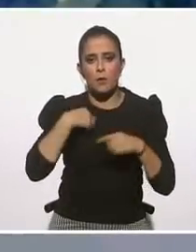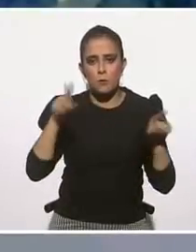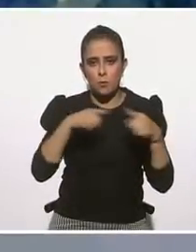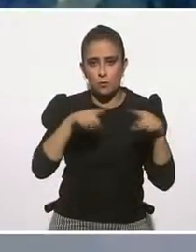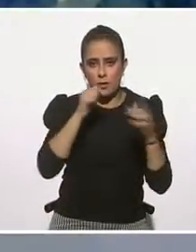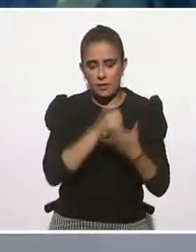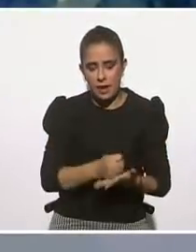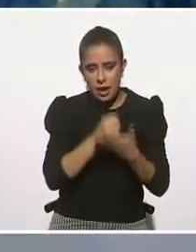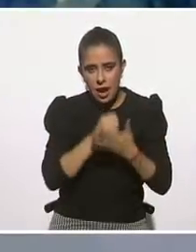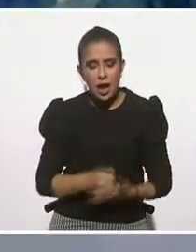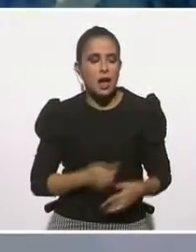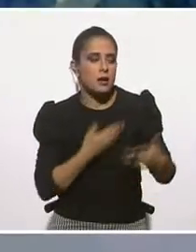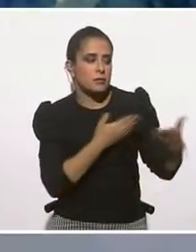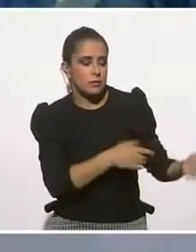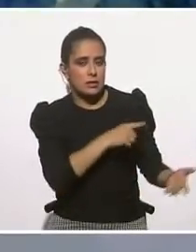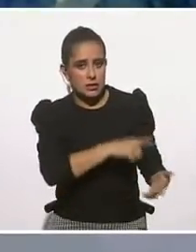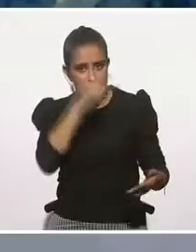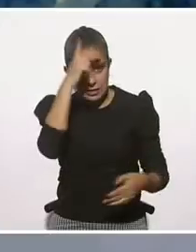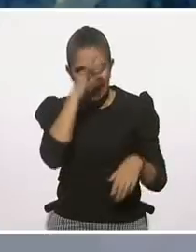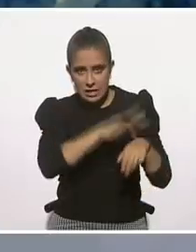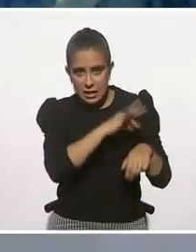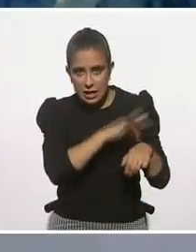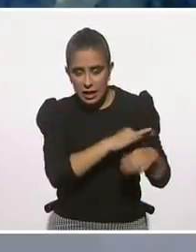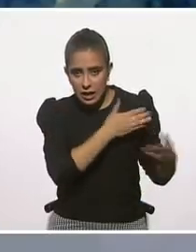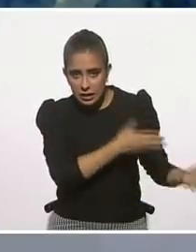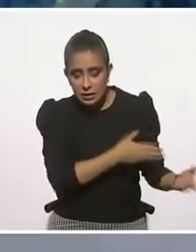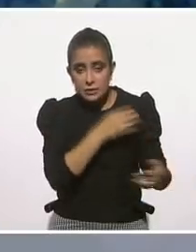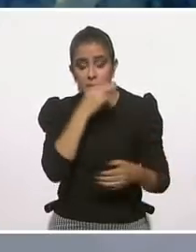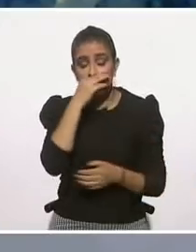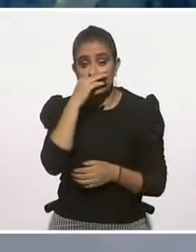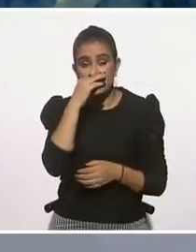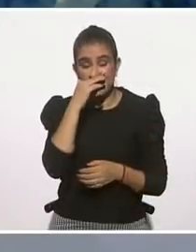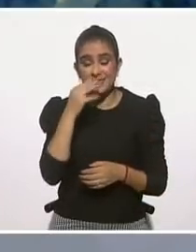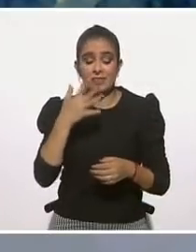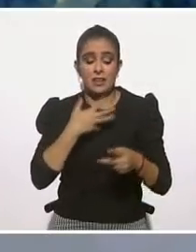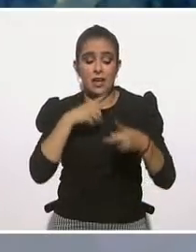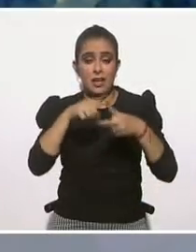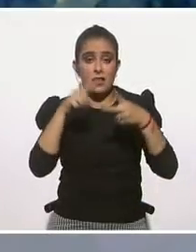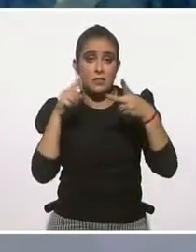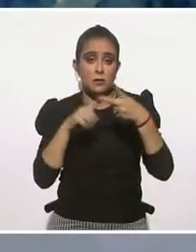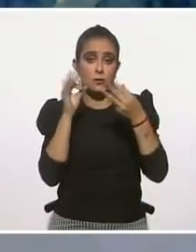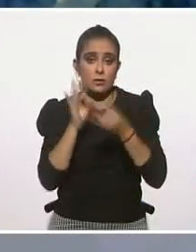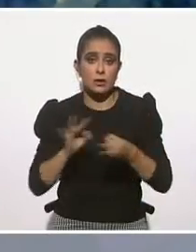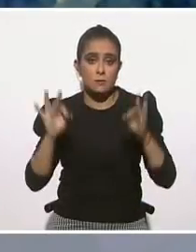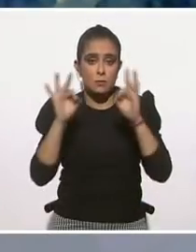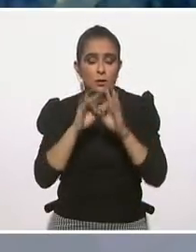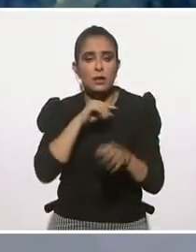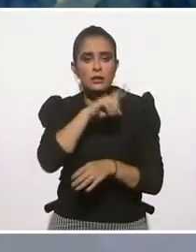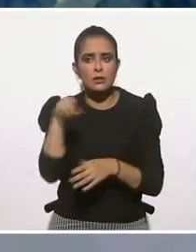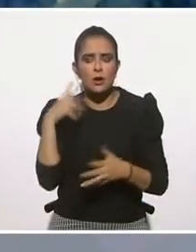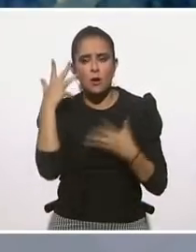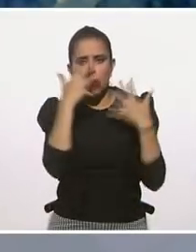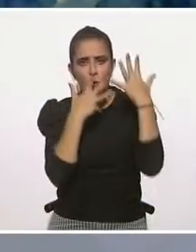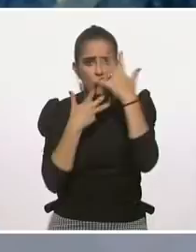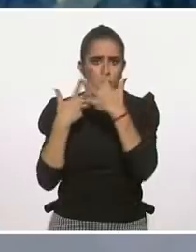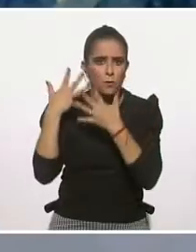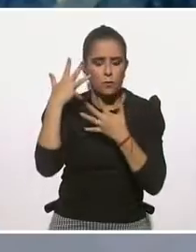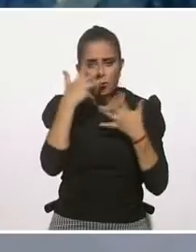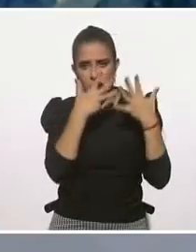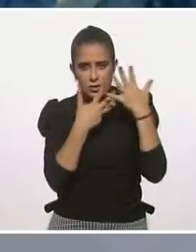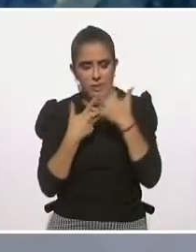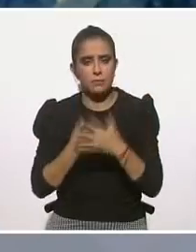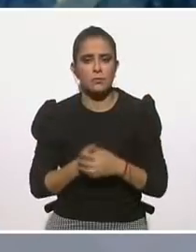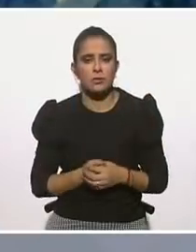en el caso del doctor que es psiquiatra y demás, hay dos, yo creo, dos elementos que confundimos y decimos, bueno,